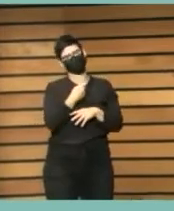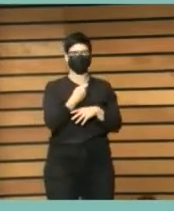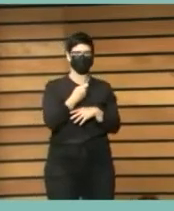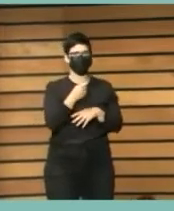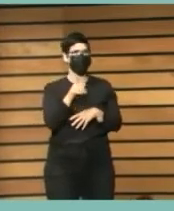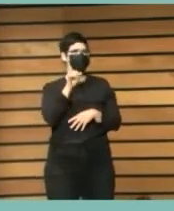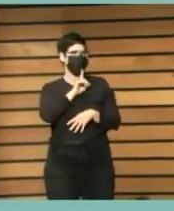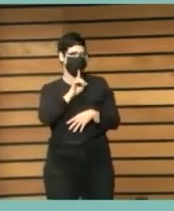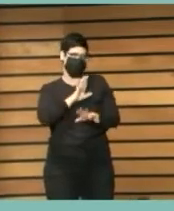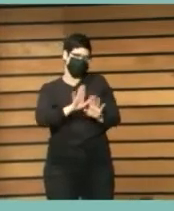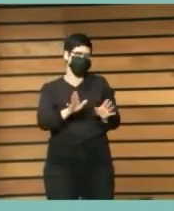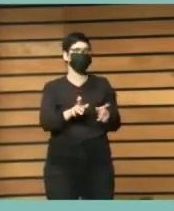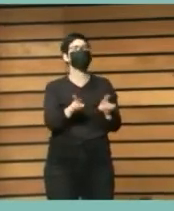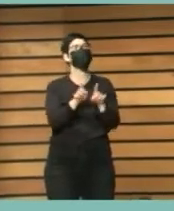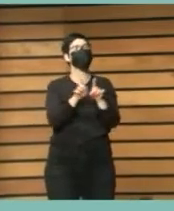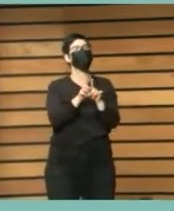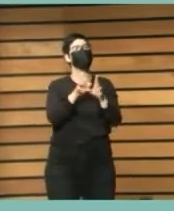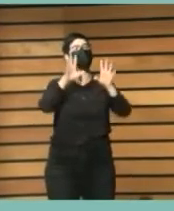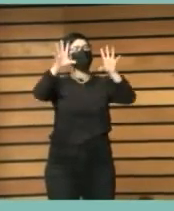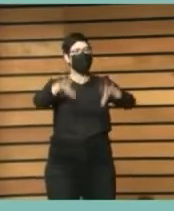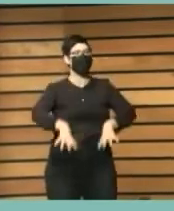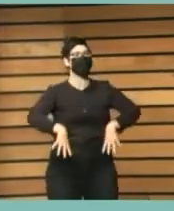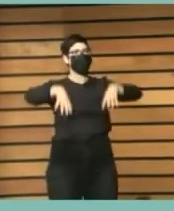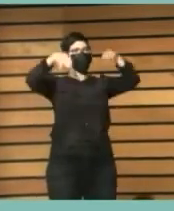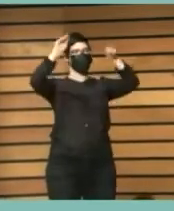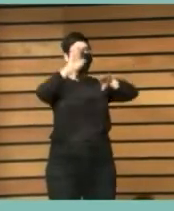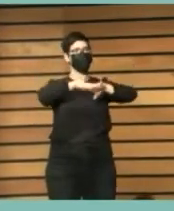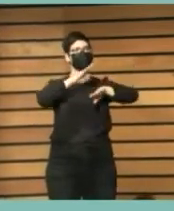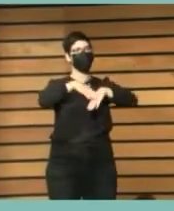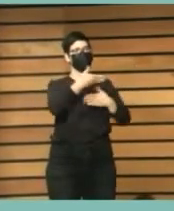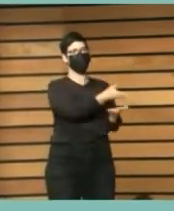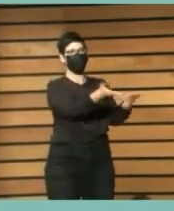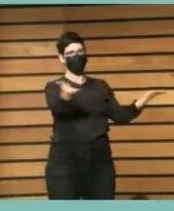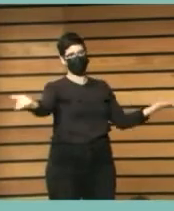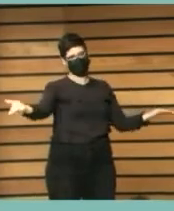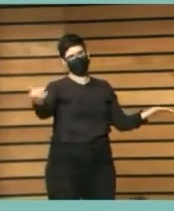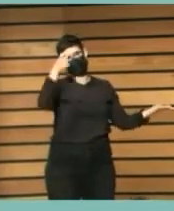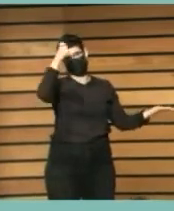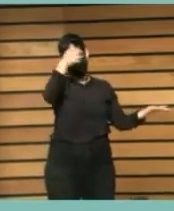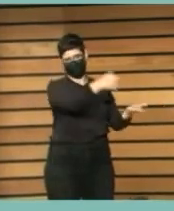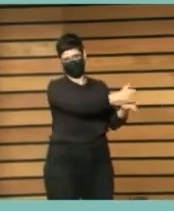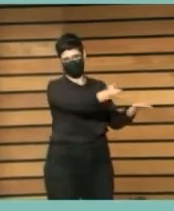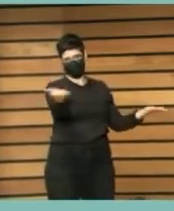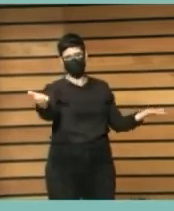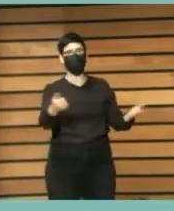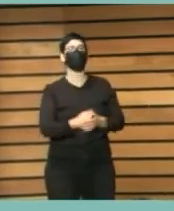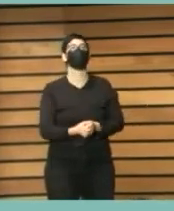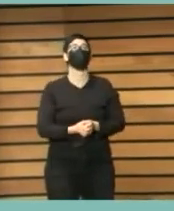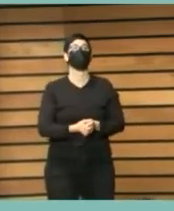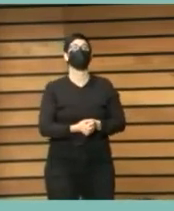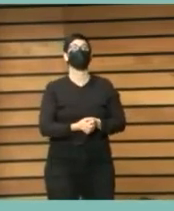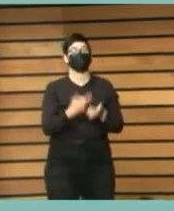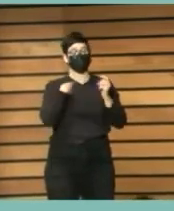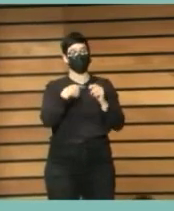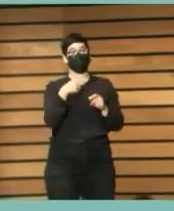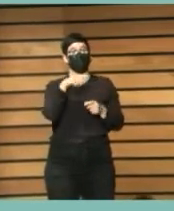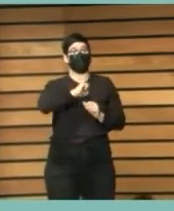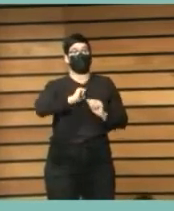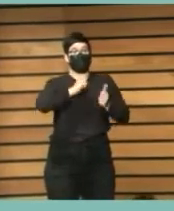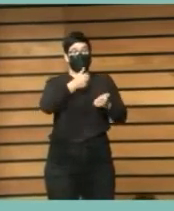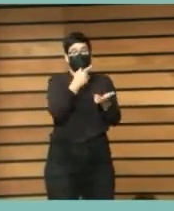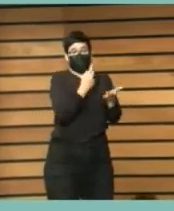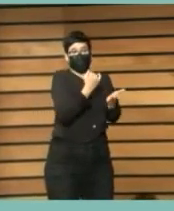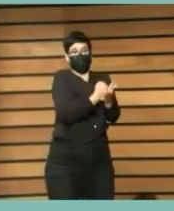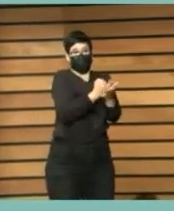palacios para el pueblo muy interesante a partir de ahí de este primer piloto pues elaboramos un